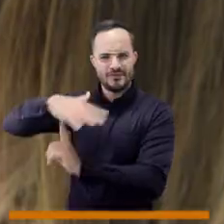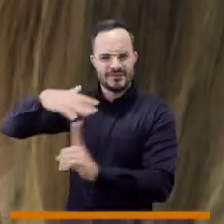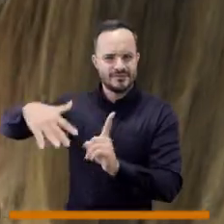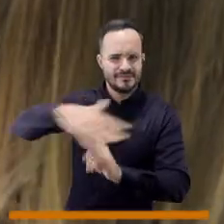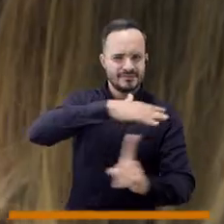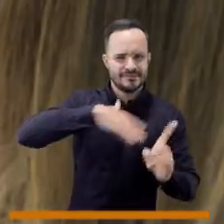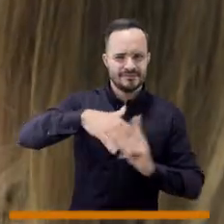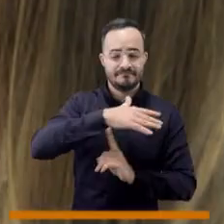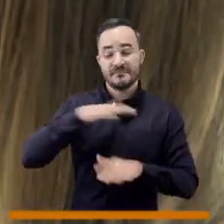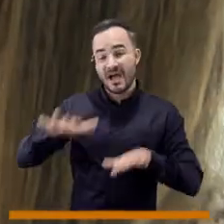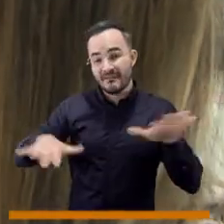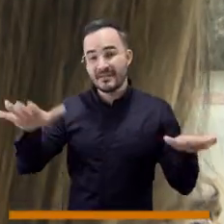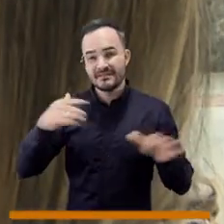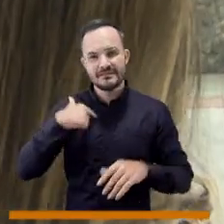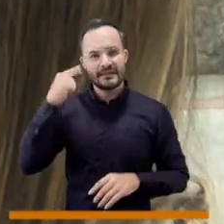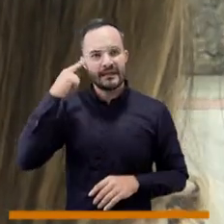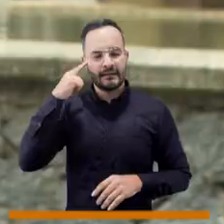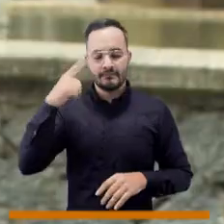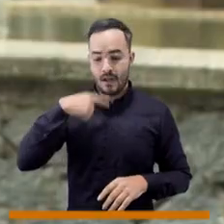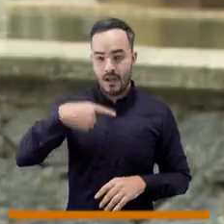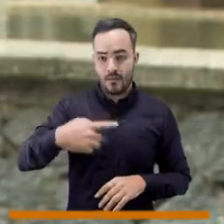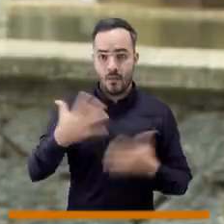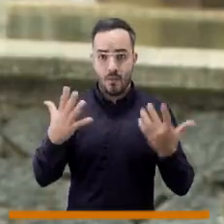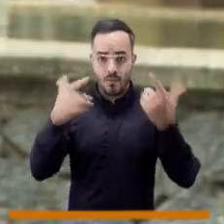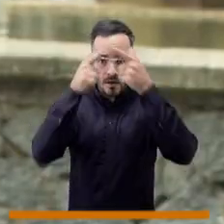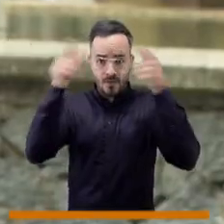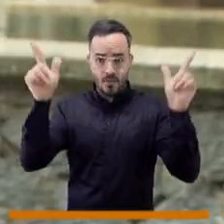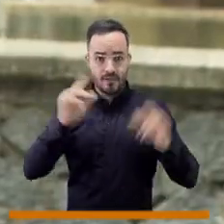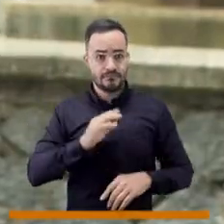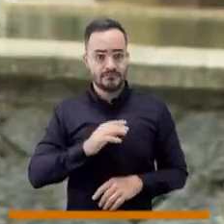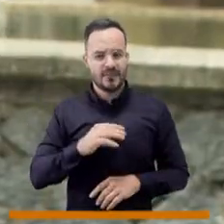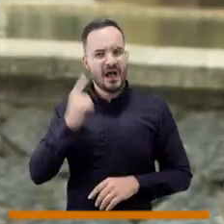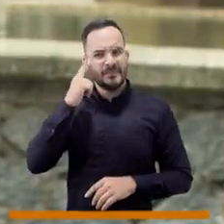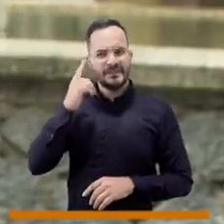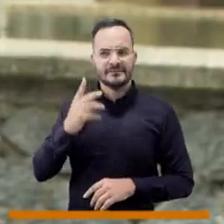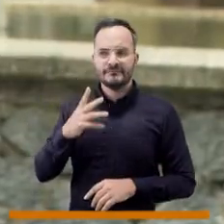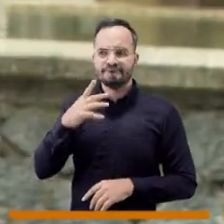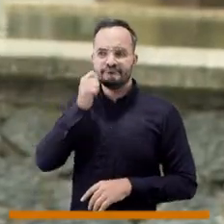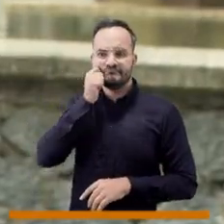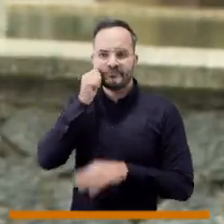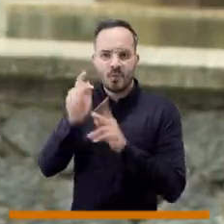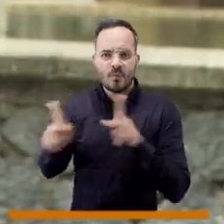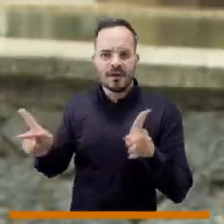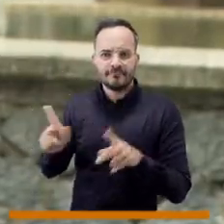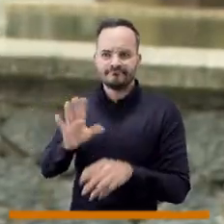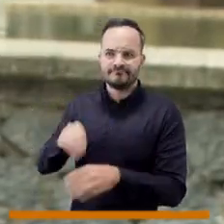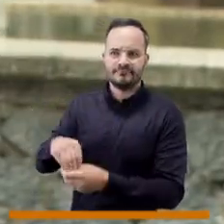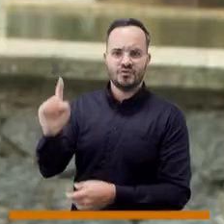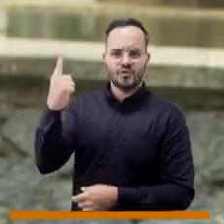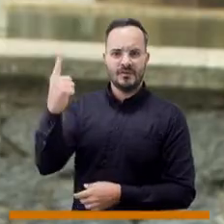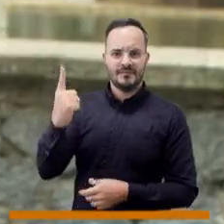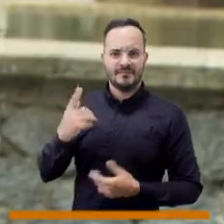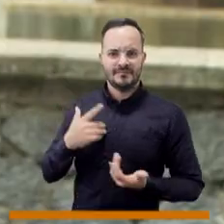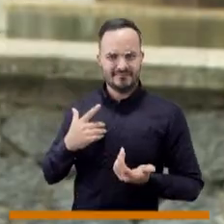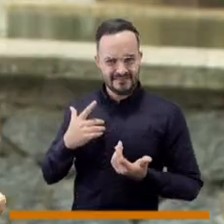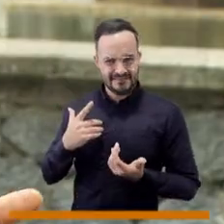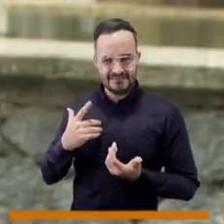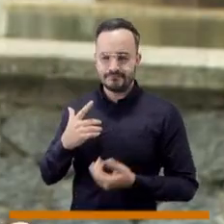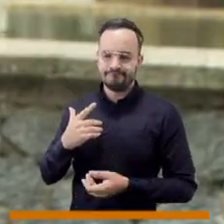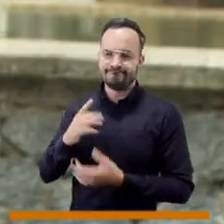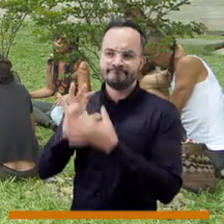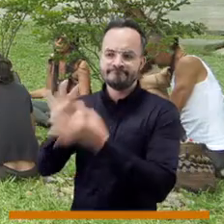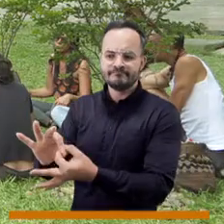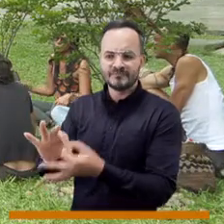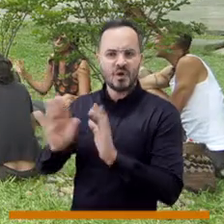pensamos de que la lengua o los lenguajes son únicamente de lo humano. O podemos entender la